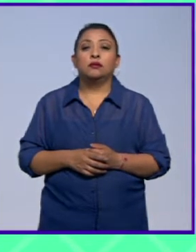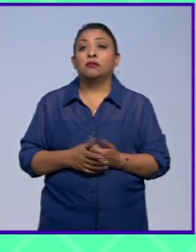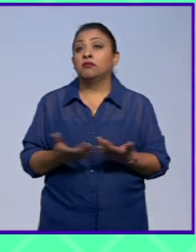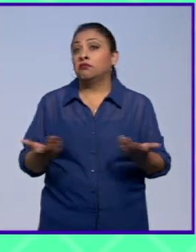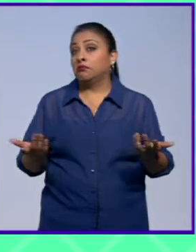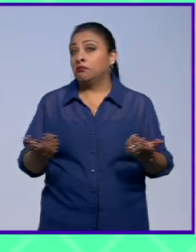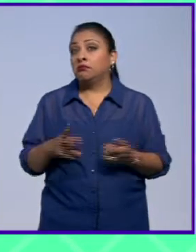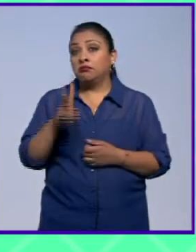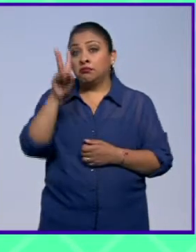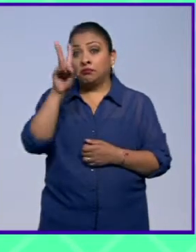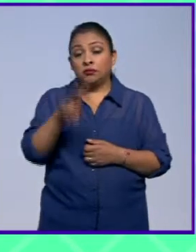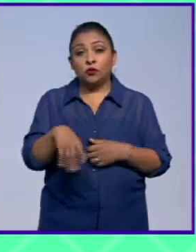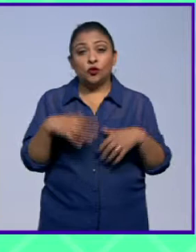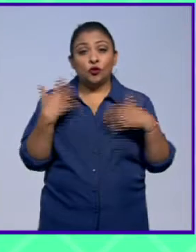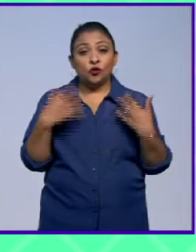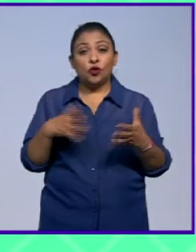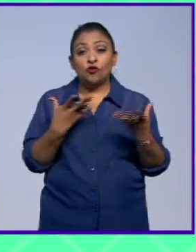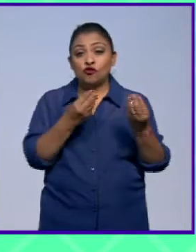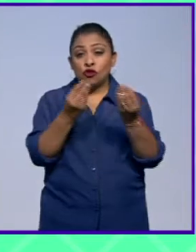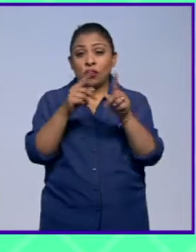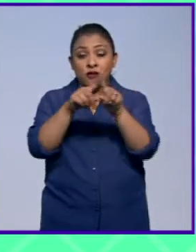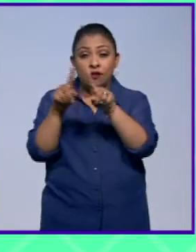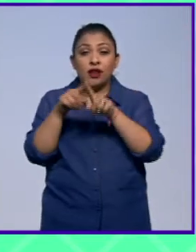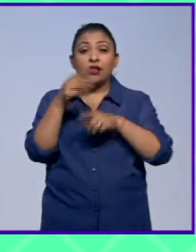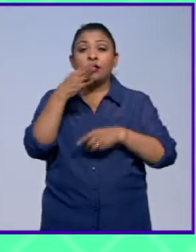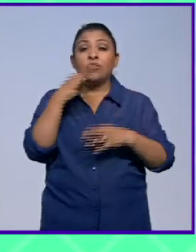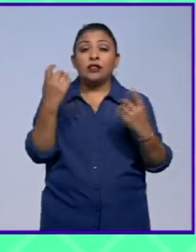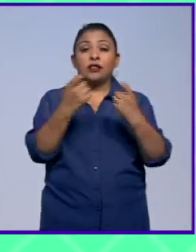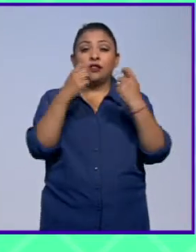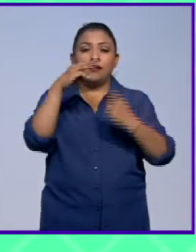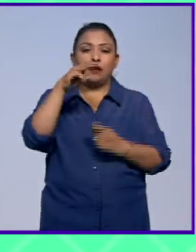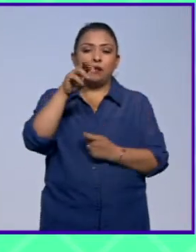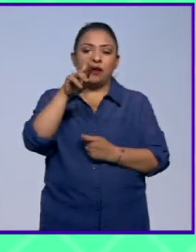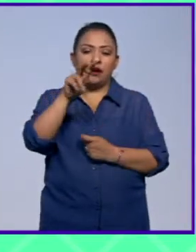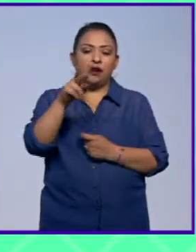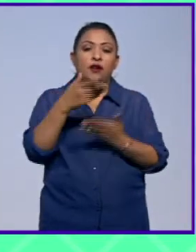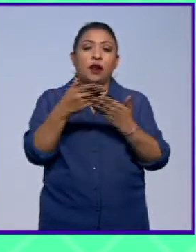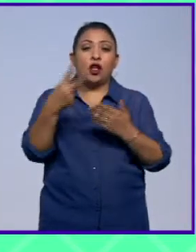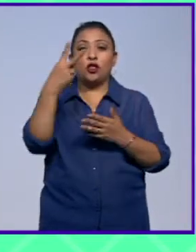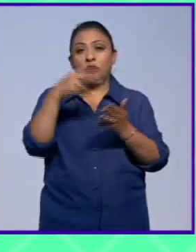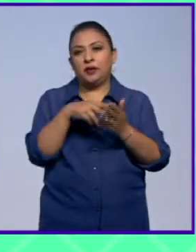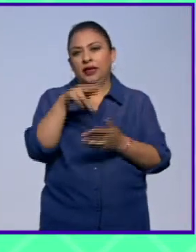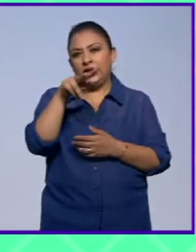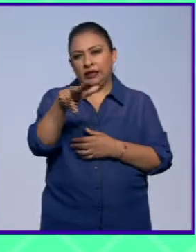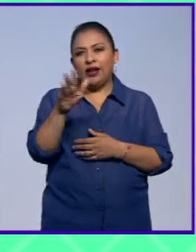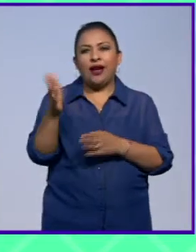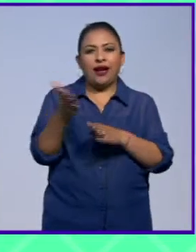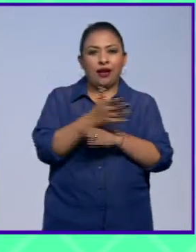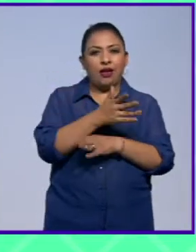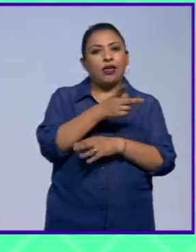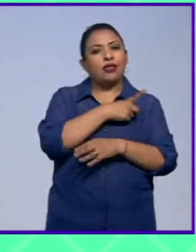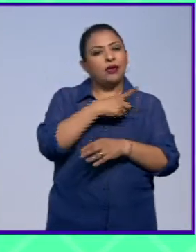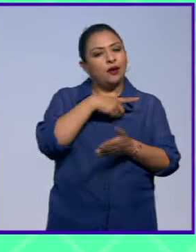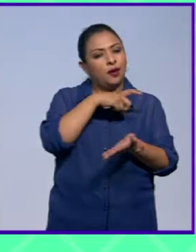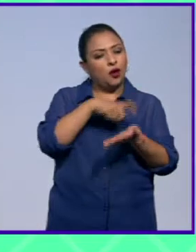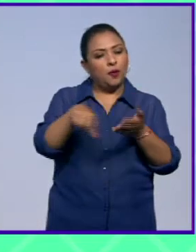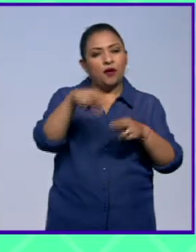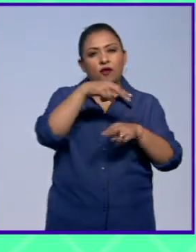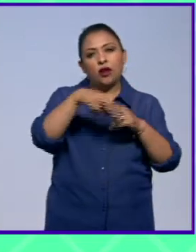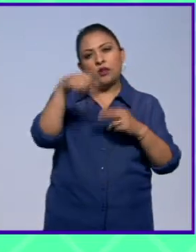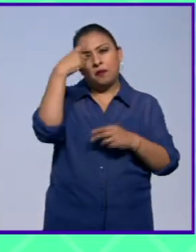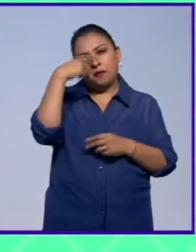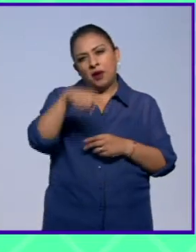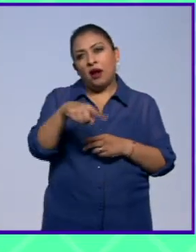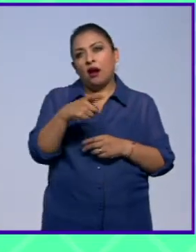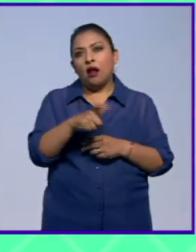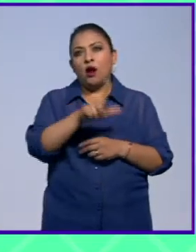Vaya que es ecléctico el Festival Marvin en esta edición 2018 y como ya lo escucharon, anticipense a comprar sus boletos para